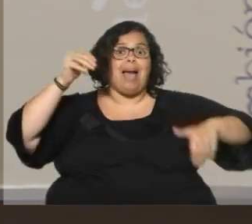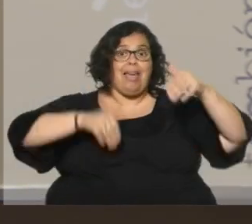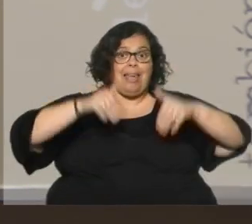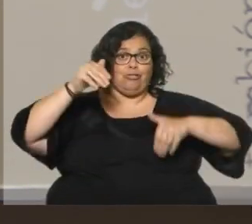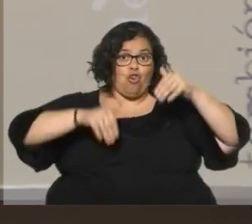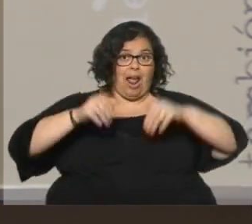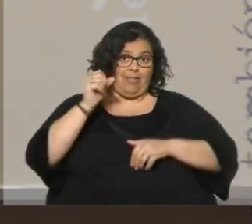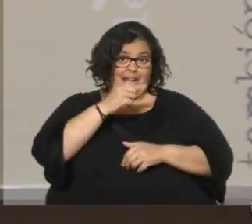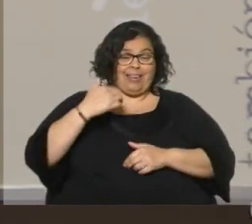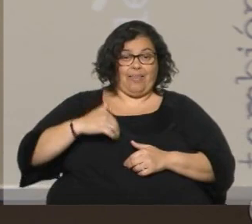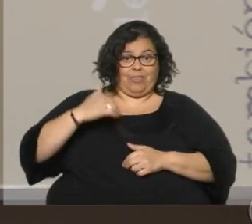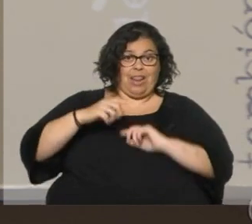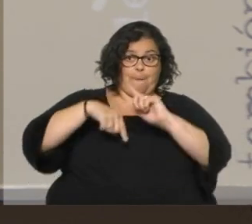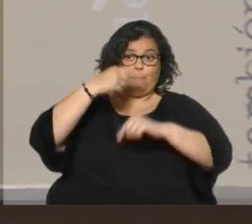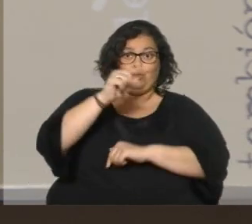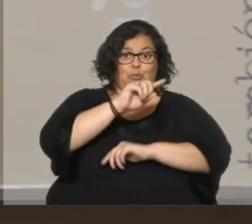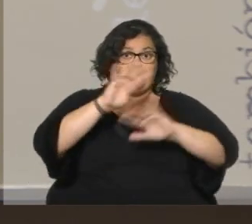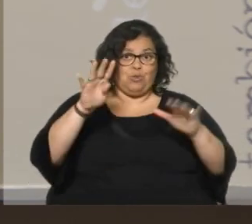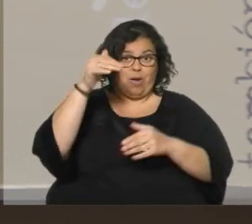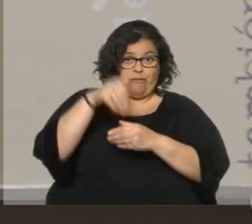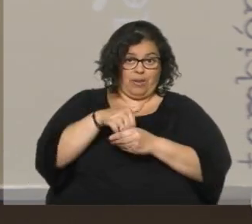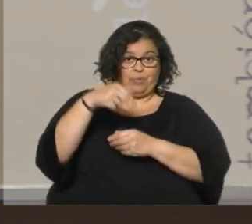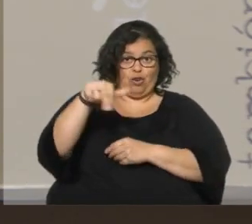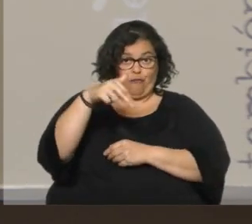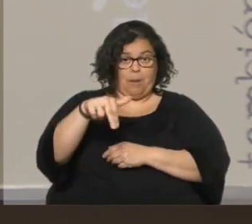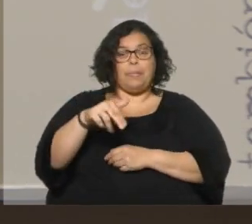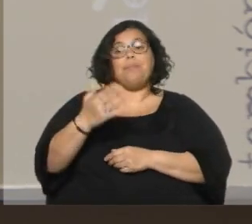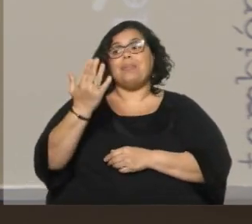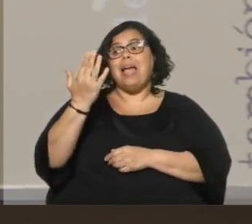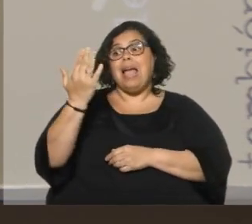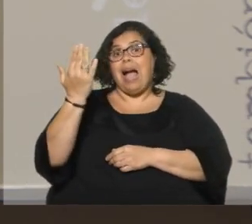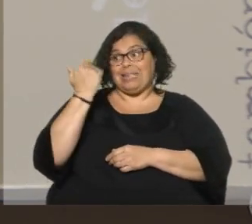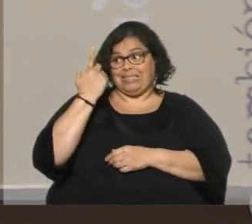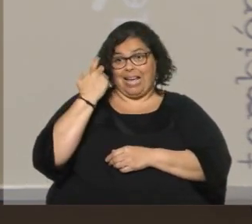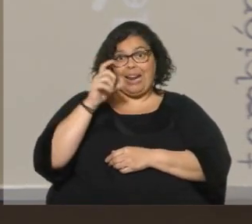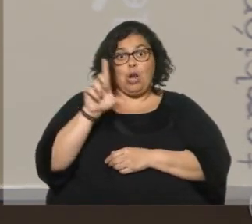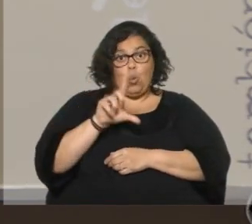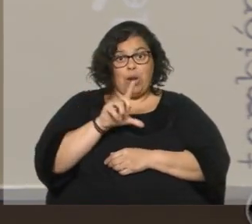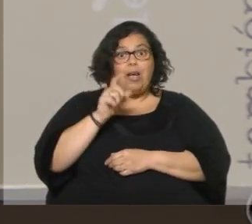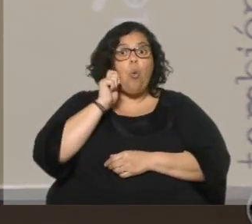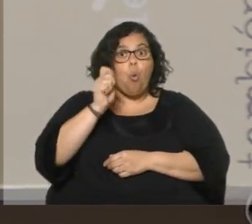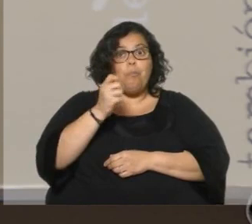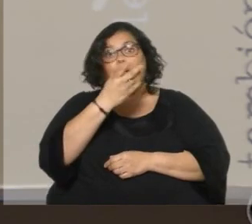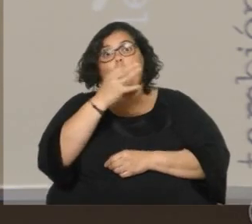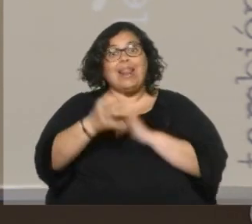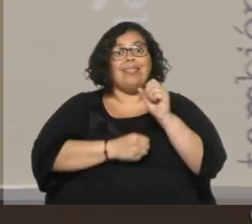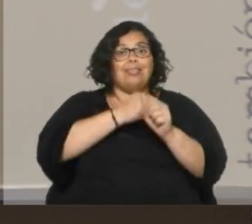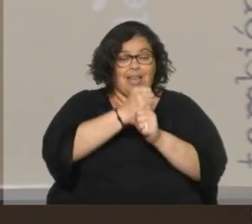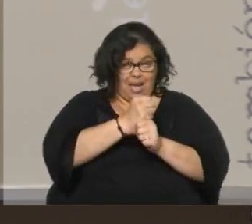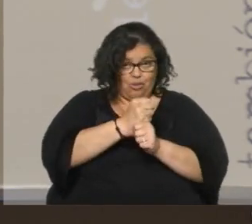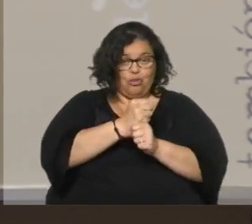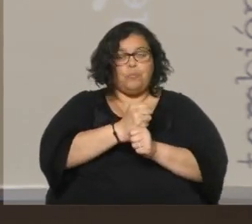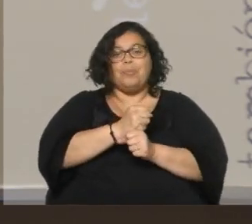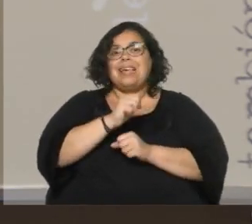de cara al balotaje en la Argentina, se cumplieron el lunes, este lunes, 40 años de un